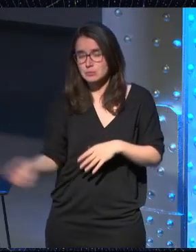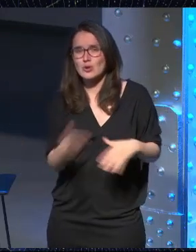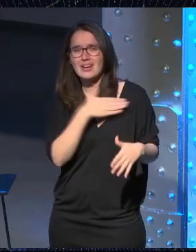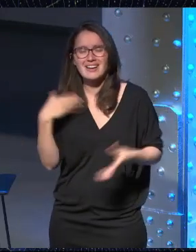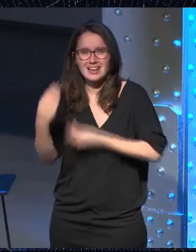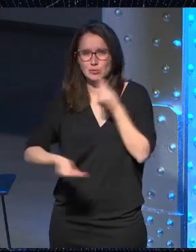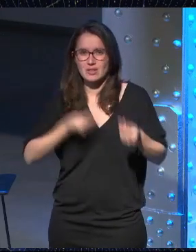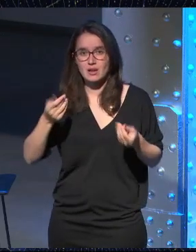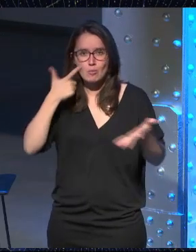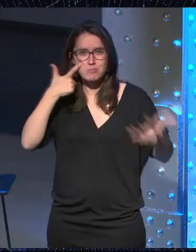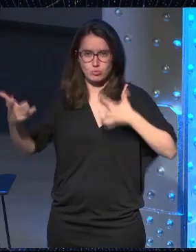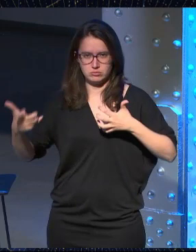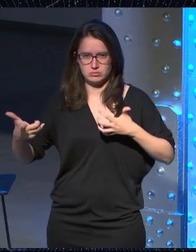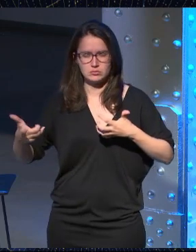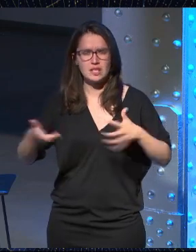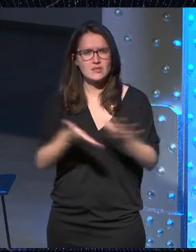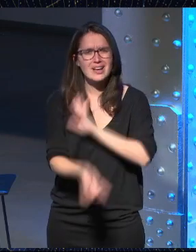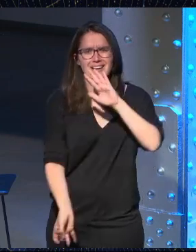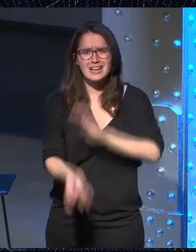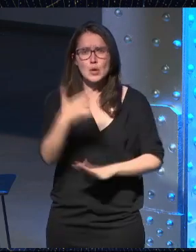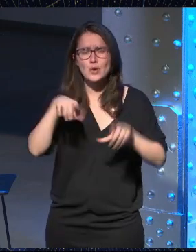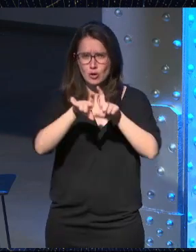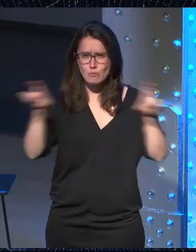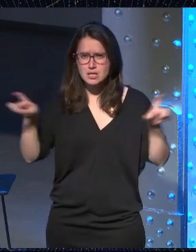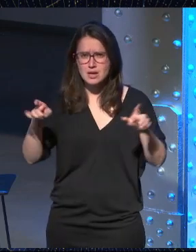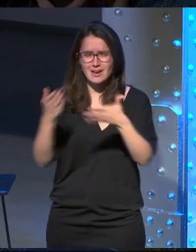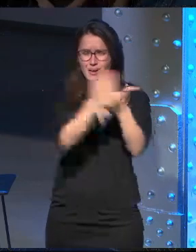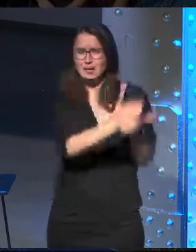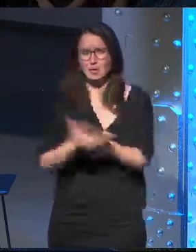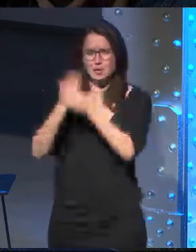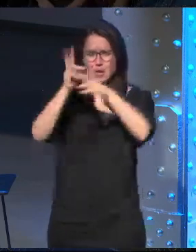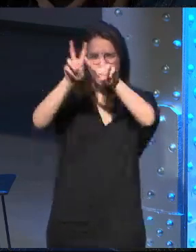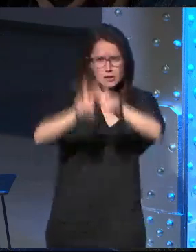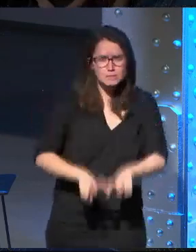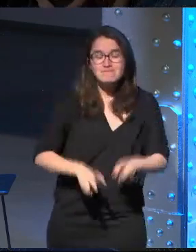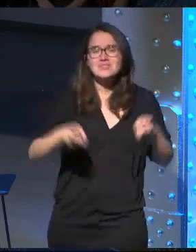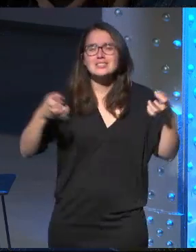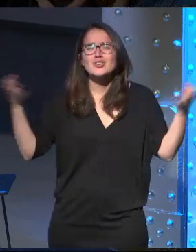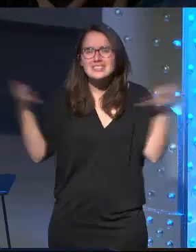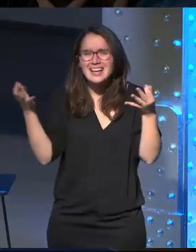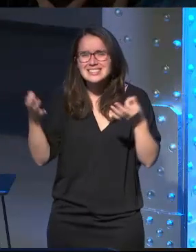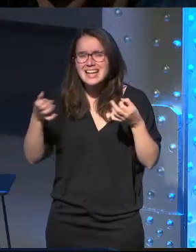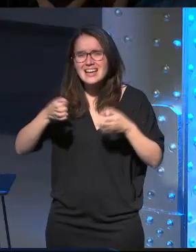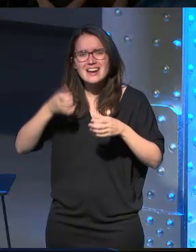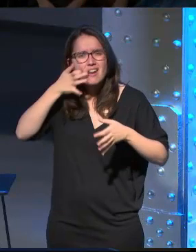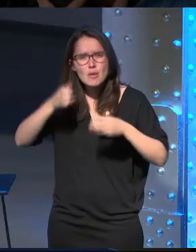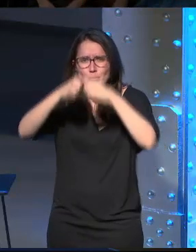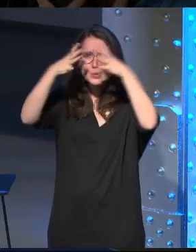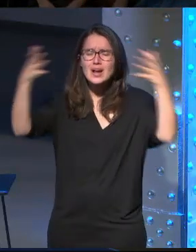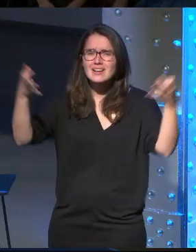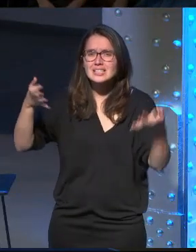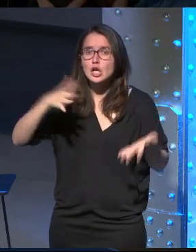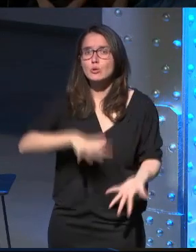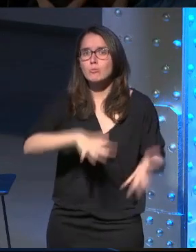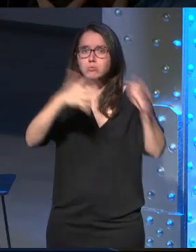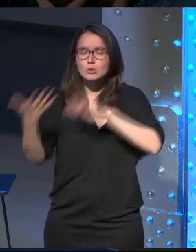queríamos hacer era destacar era crear una compañía que estudiara que era esto de la realidad virtual que era cómo se